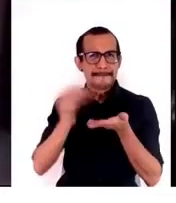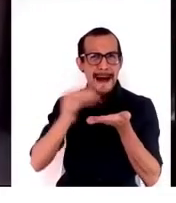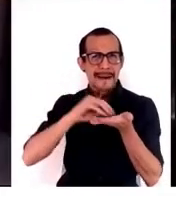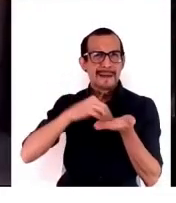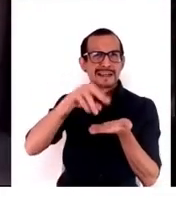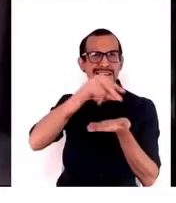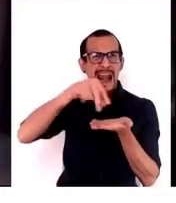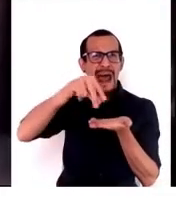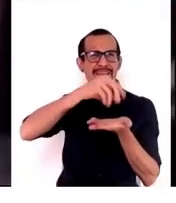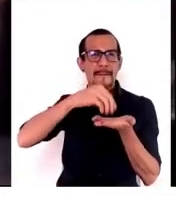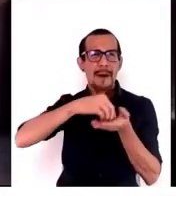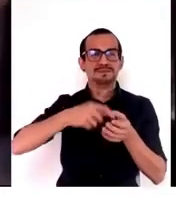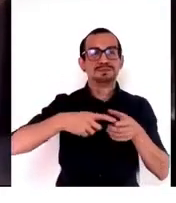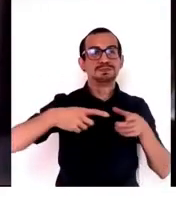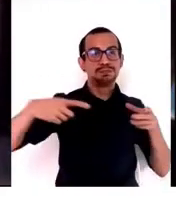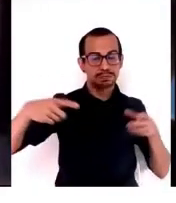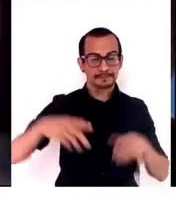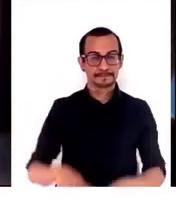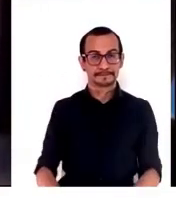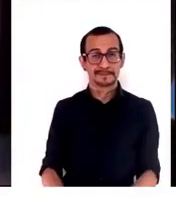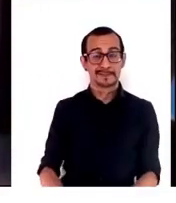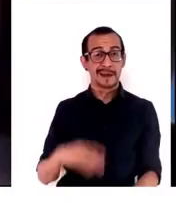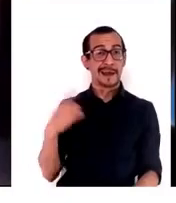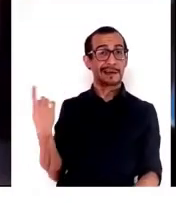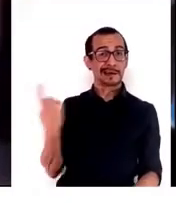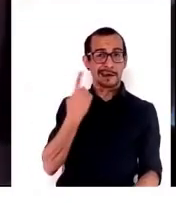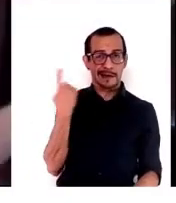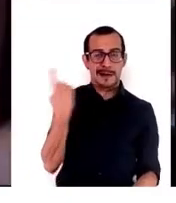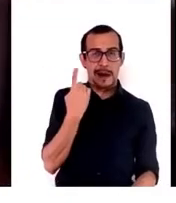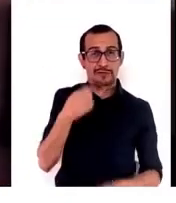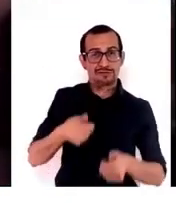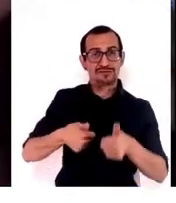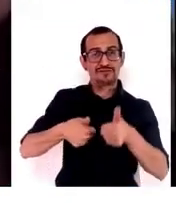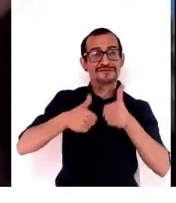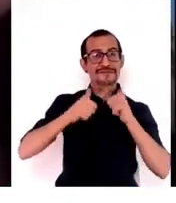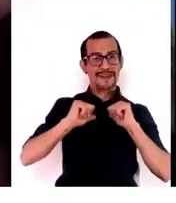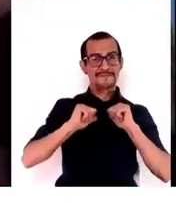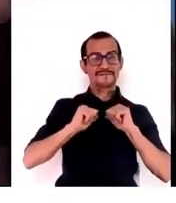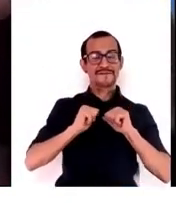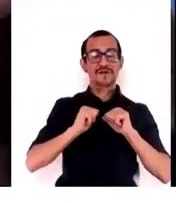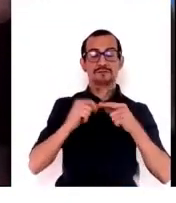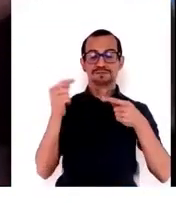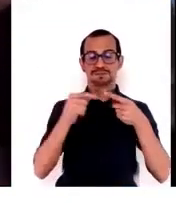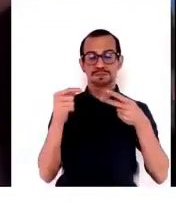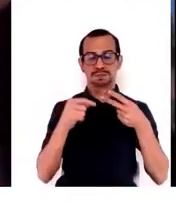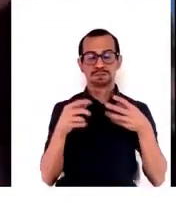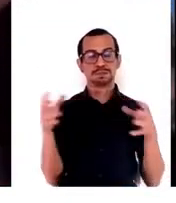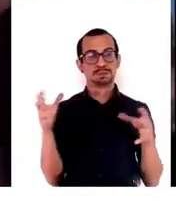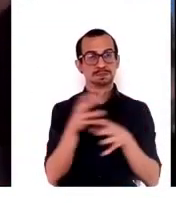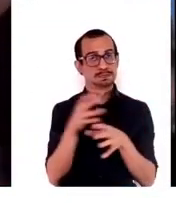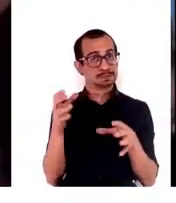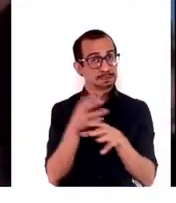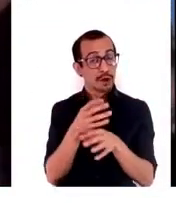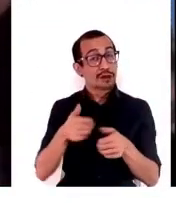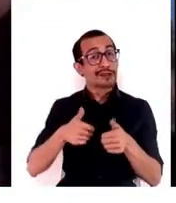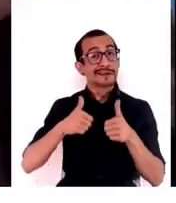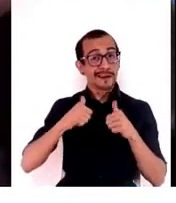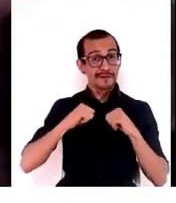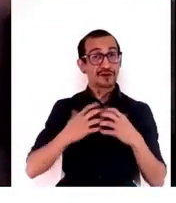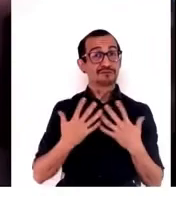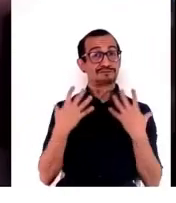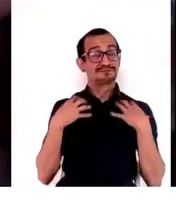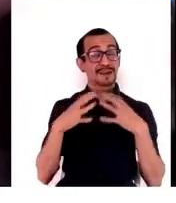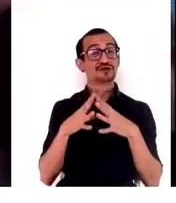Pues en general, los desafíos son enormes. Los desafíos, como hemos hablado,